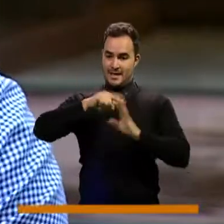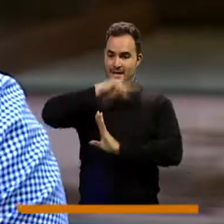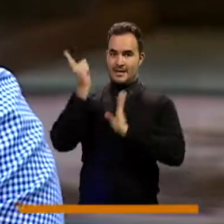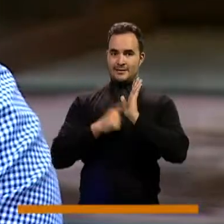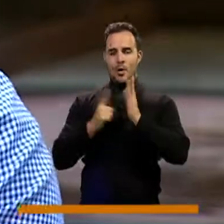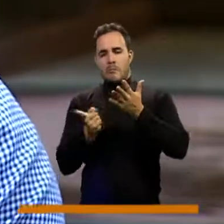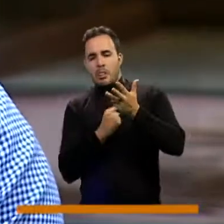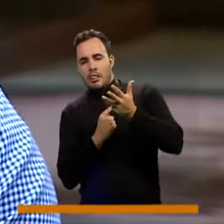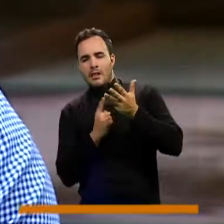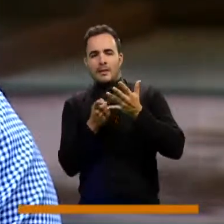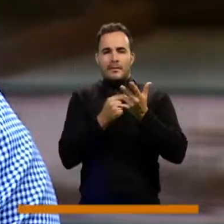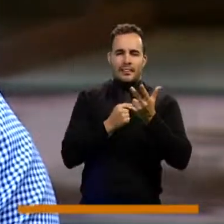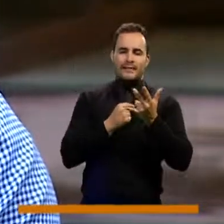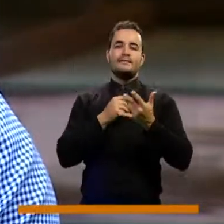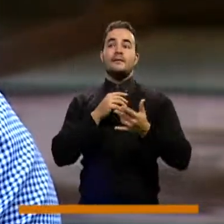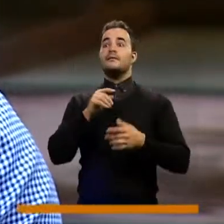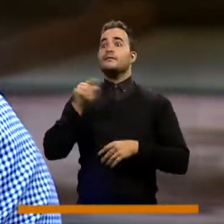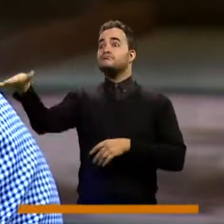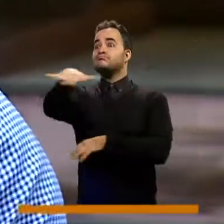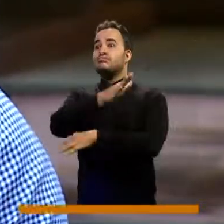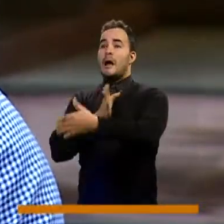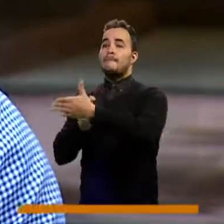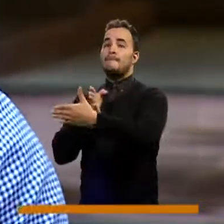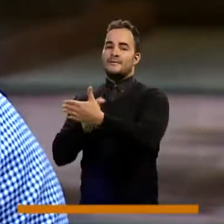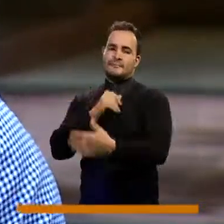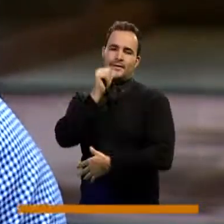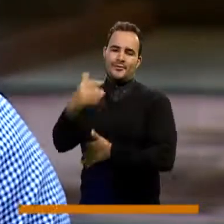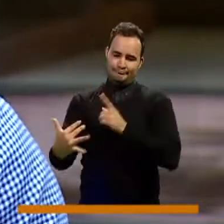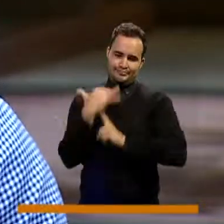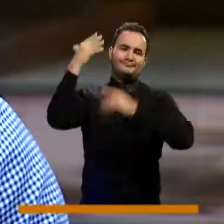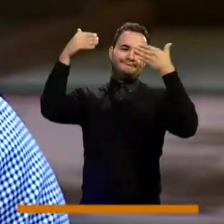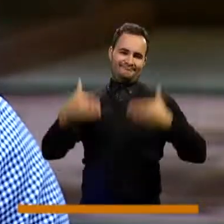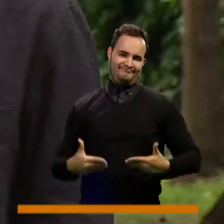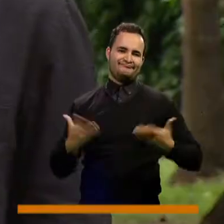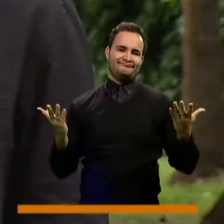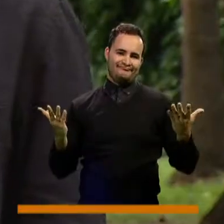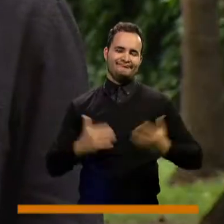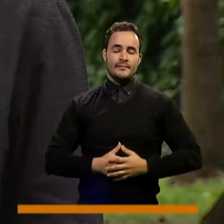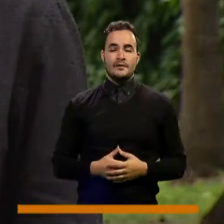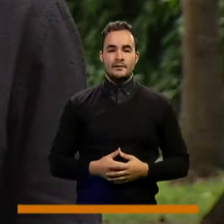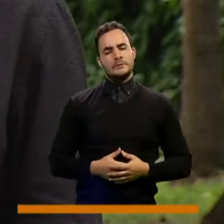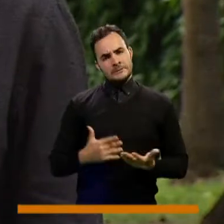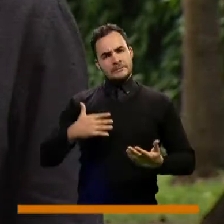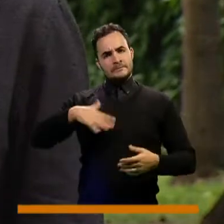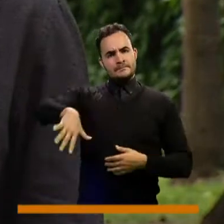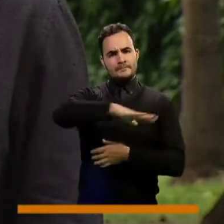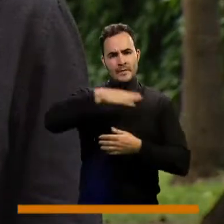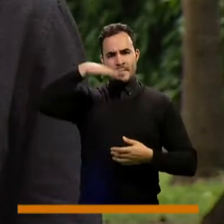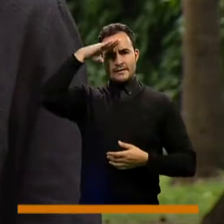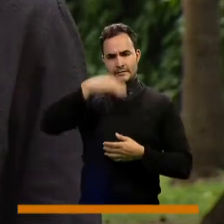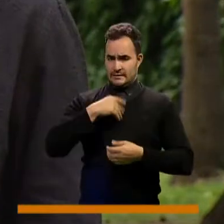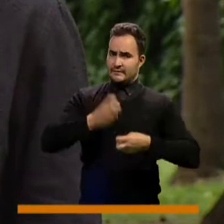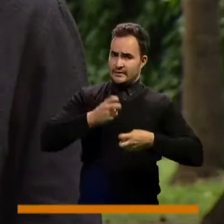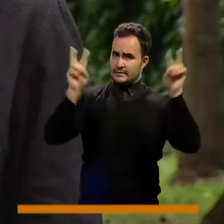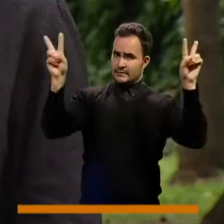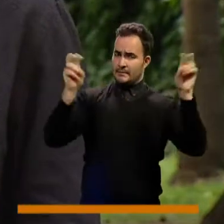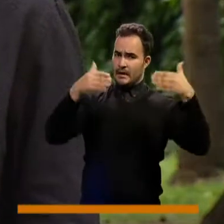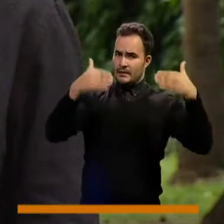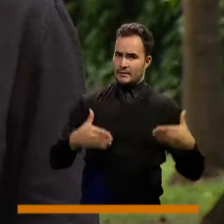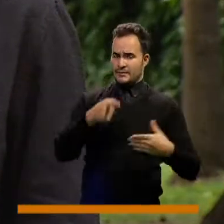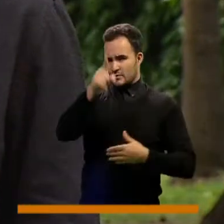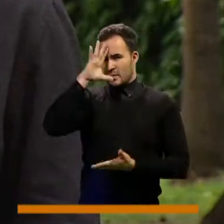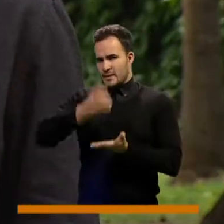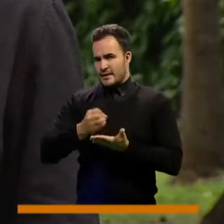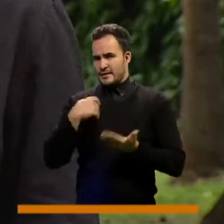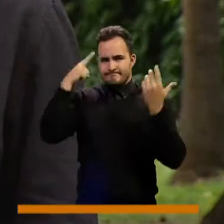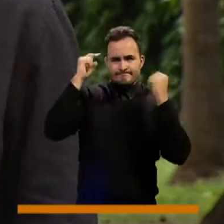y al encontrarse con un entorno lleno de barreras, es ahí donde se da la discapacidad. Consejal, el panorama para este grupo de medellinenses es muy